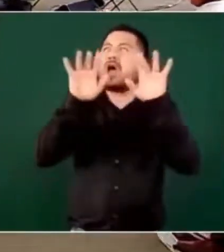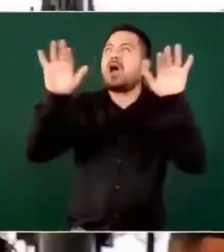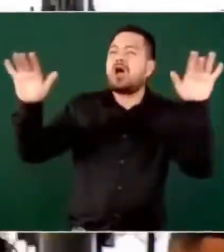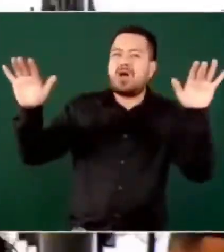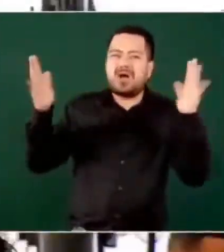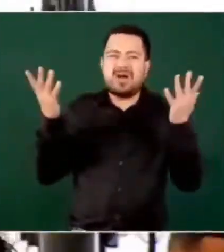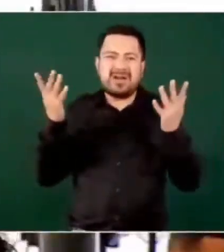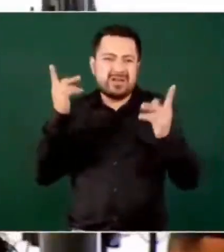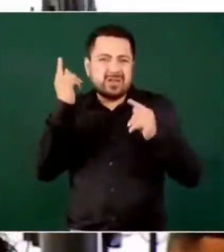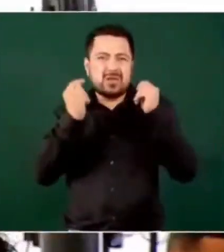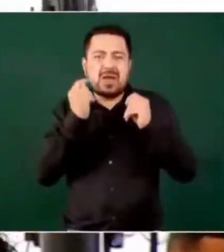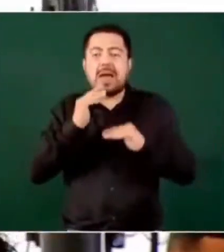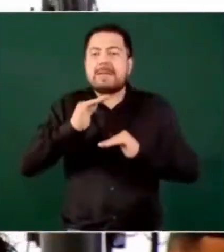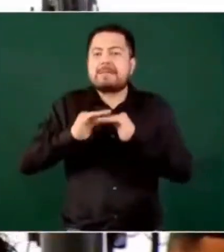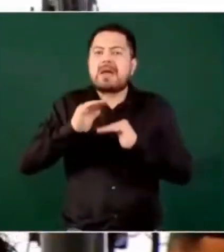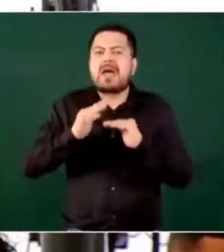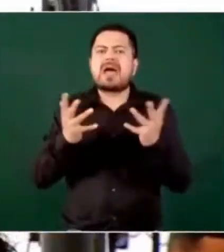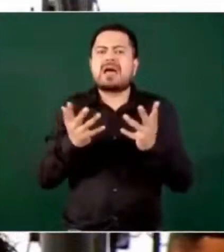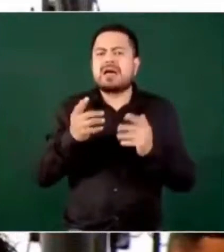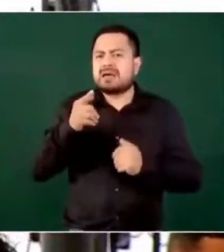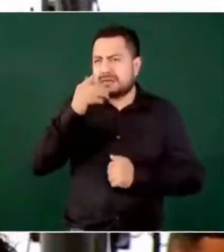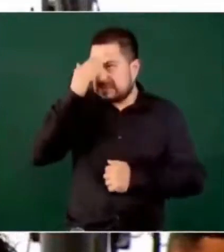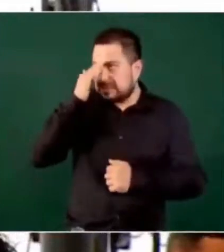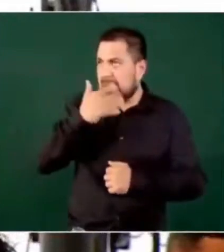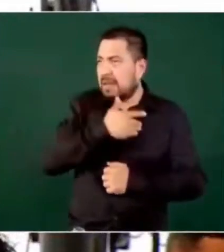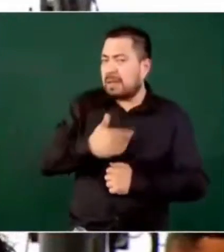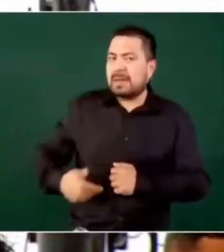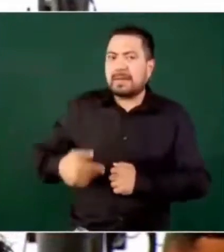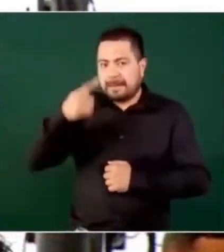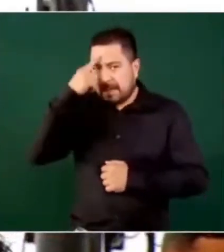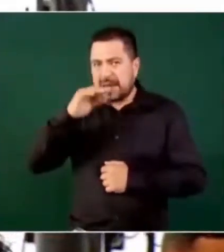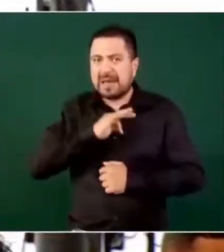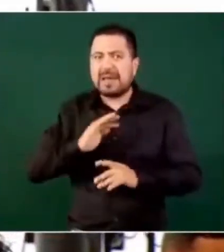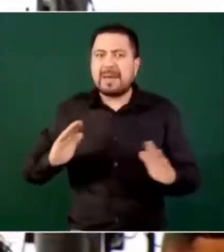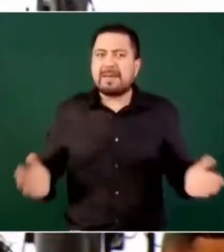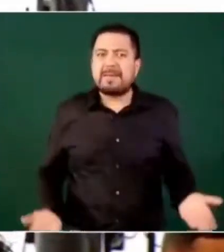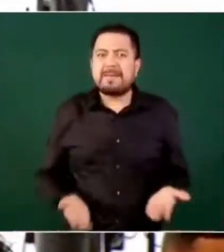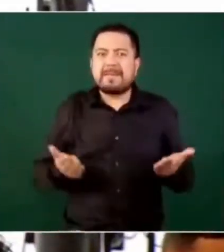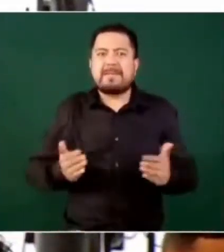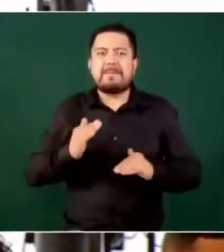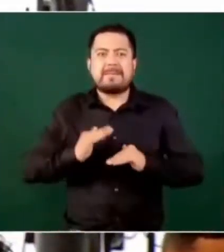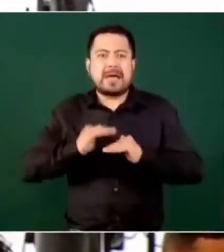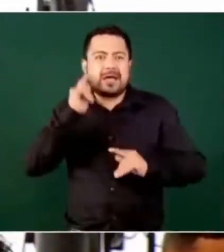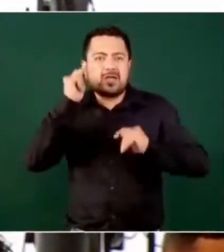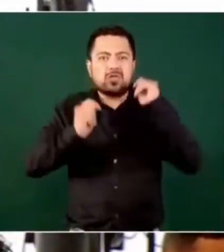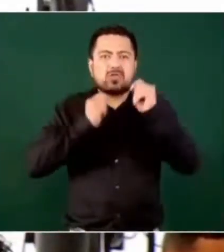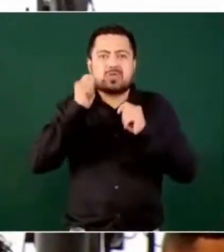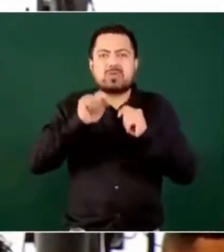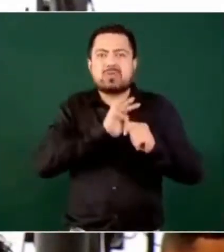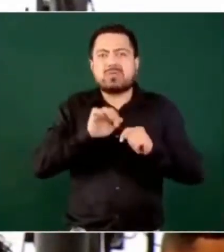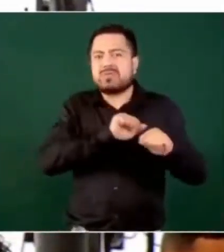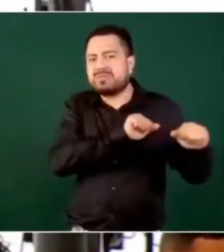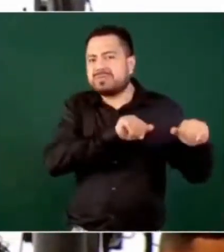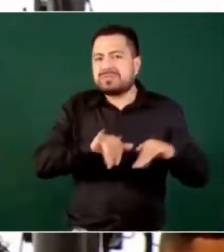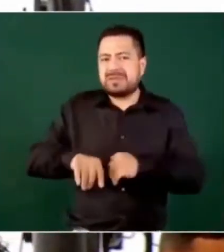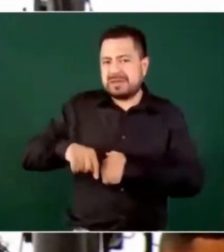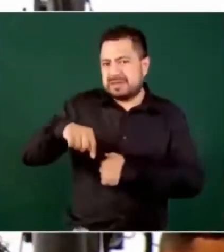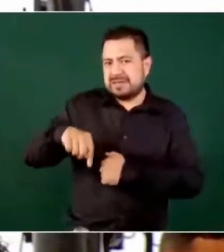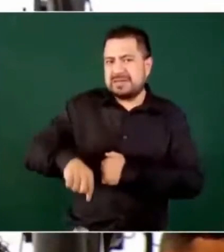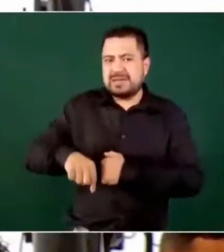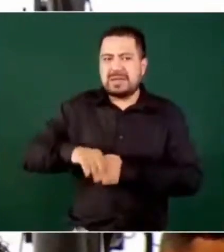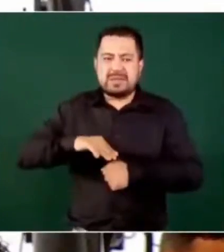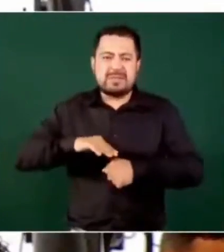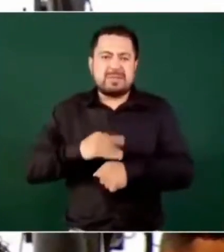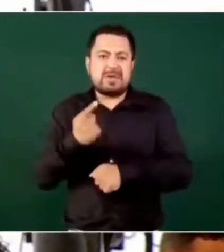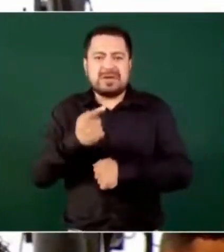¿Qué más se realizará, señor presidente, para incentivar el turismo y que venga a Acapulco? Sobre todo porque viene